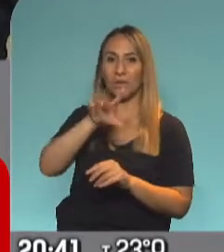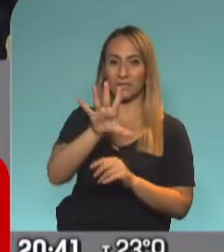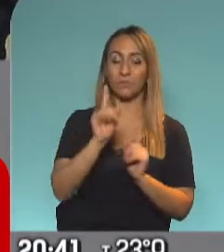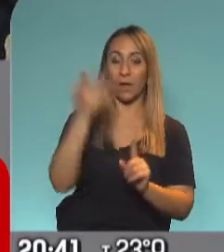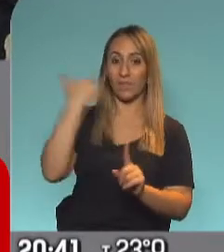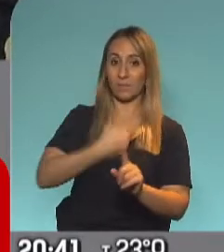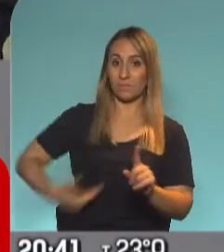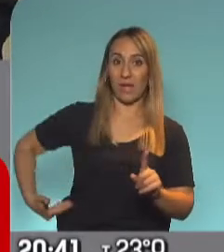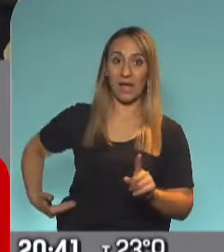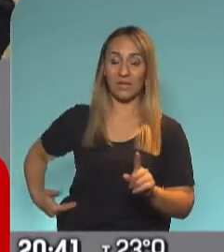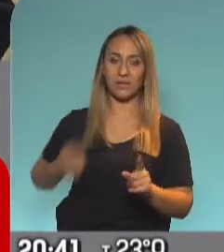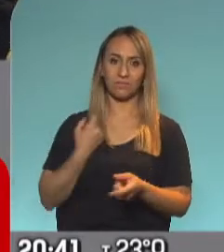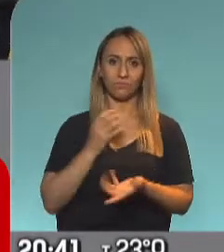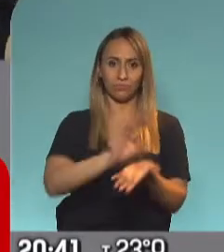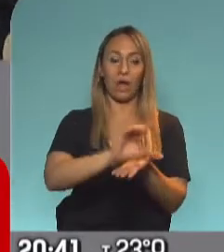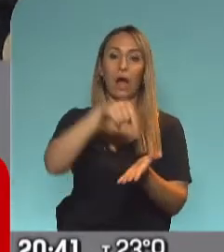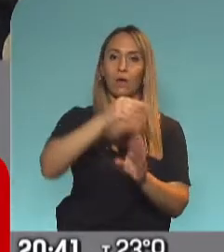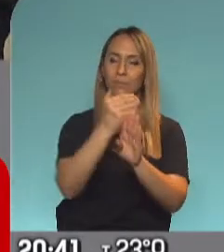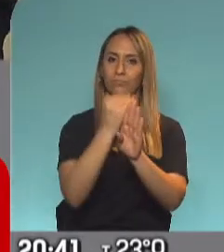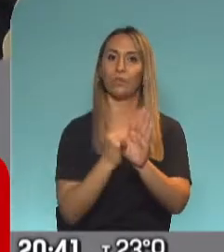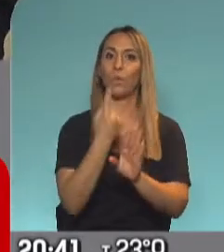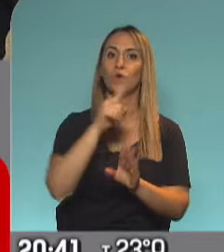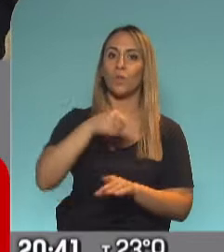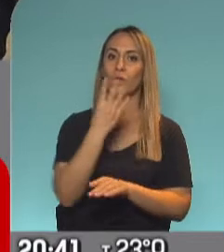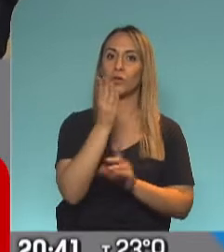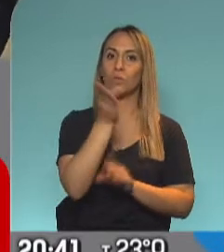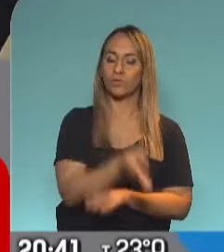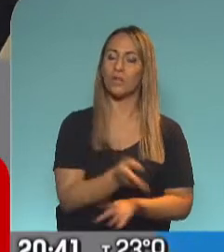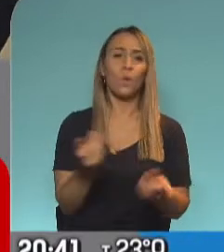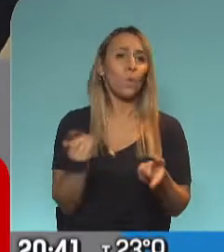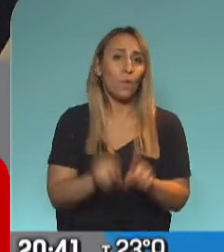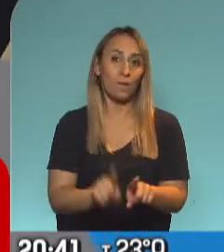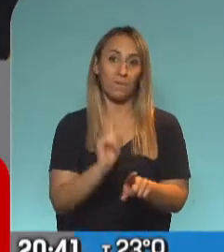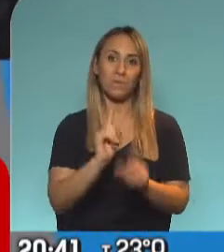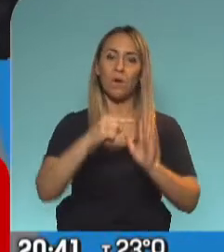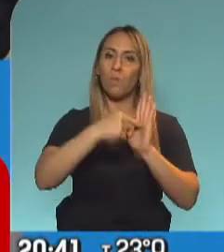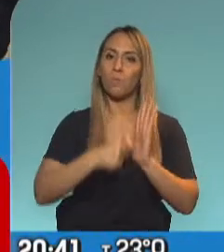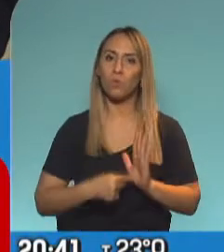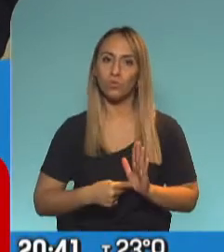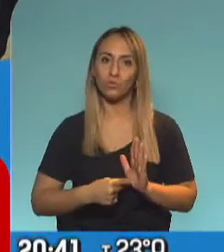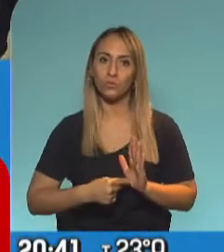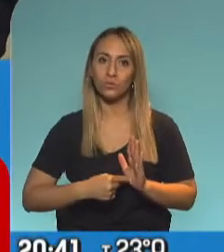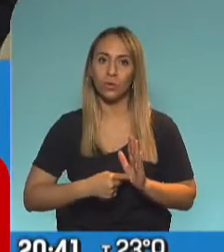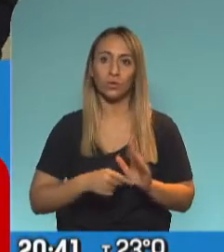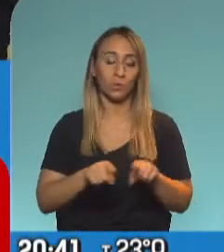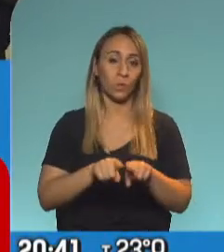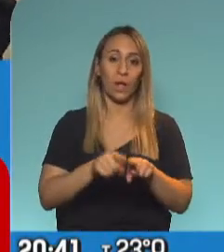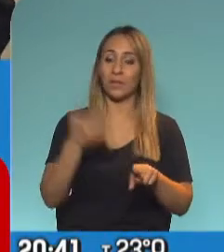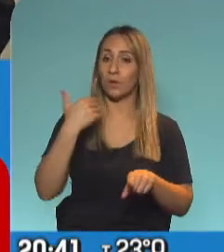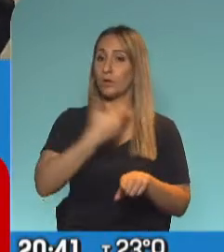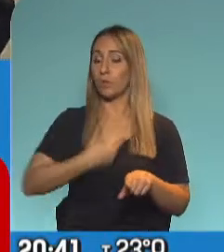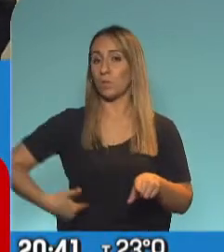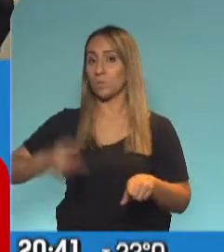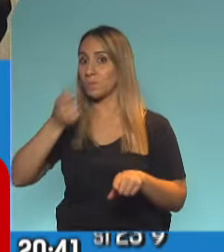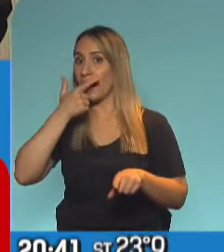pasa ahora a 1,4%. Vuelve justamente a esos índices cuando Mauricio Macri no era